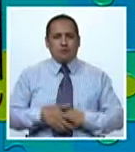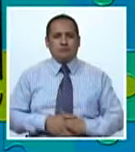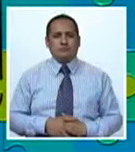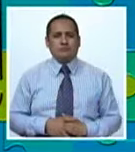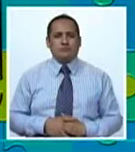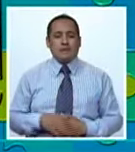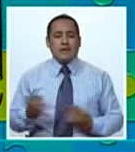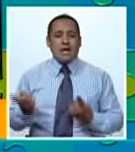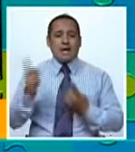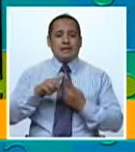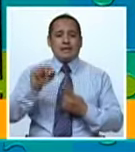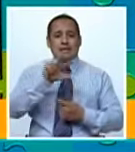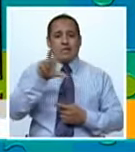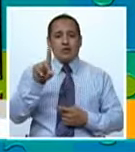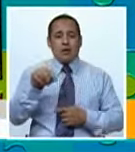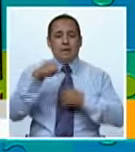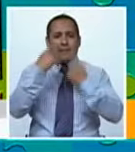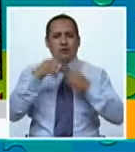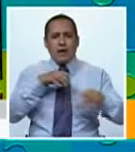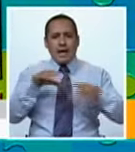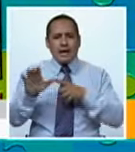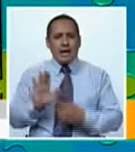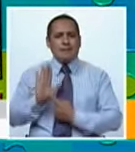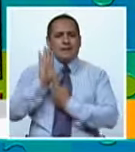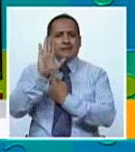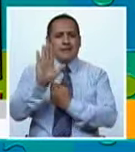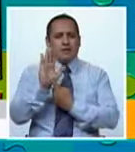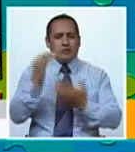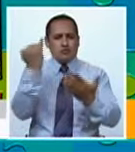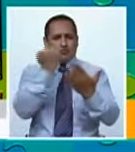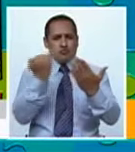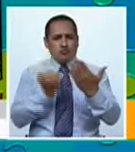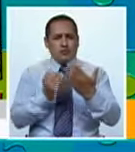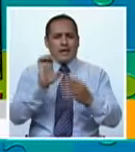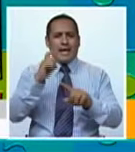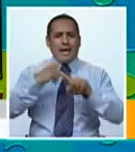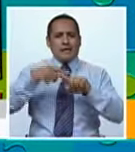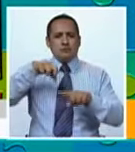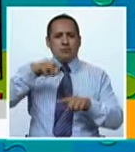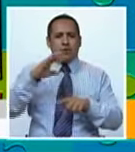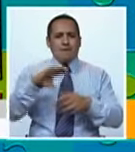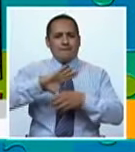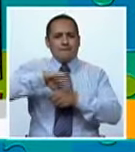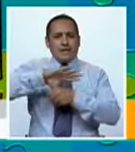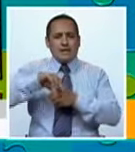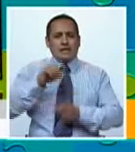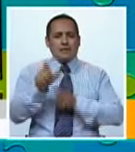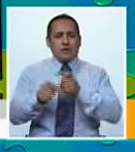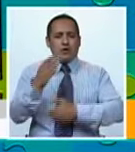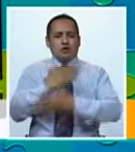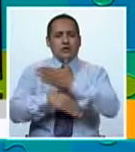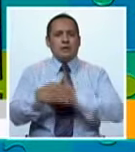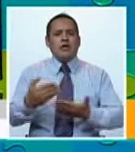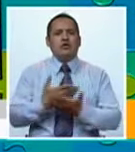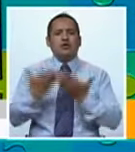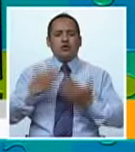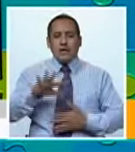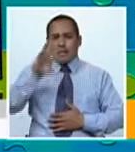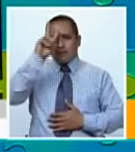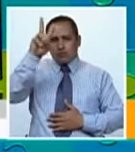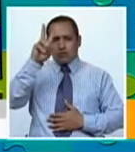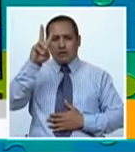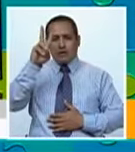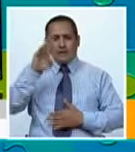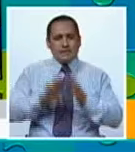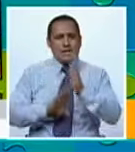Hasta el 31 de marzo se realizará la Expo Feria de Artesanos y Microempresarios con Discapacidad en la Victoria Discapacidad